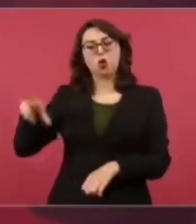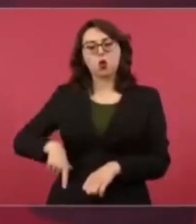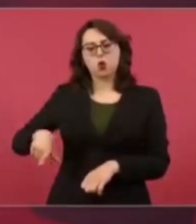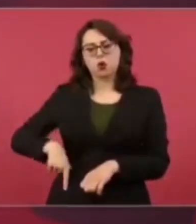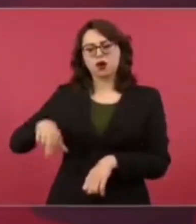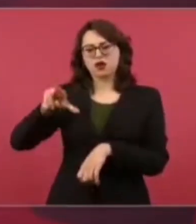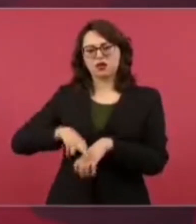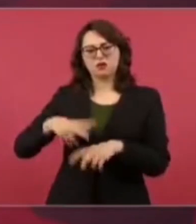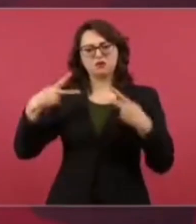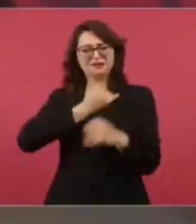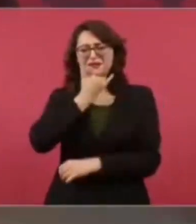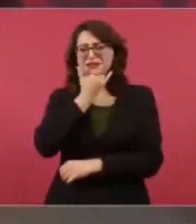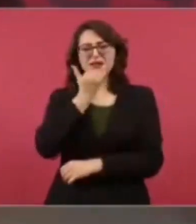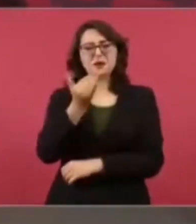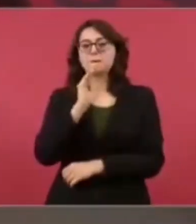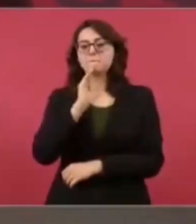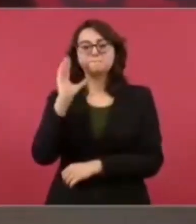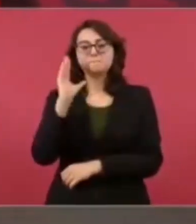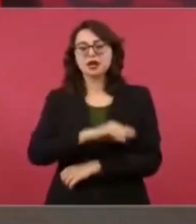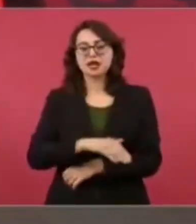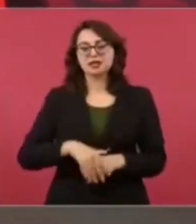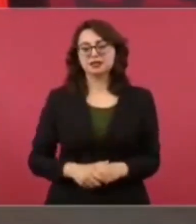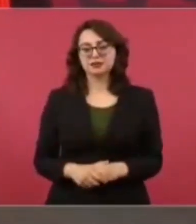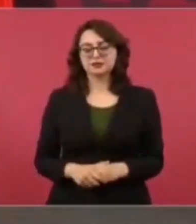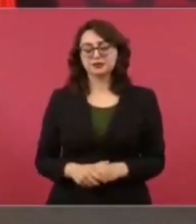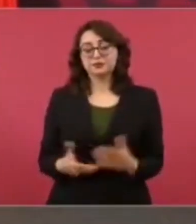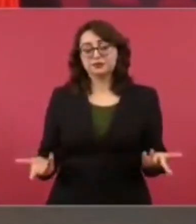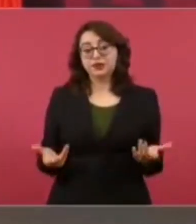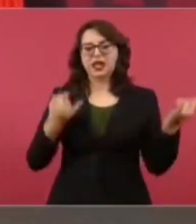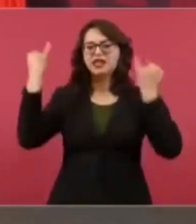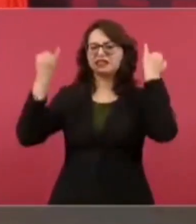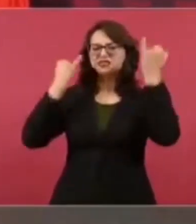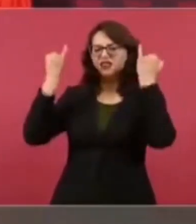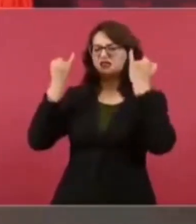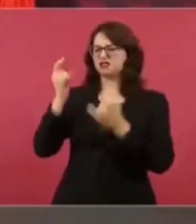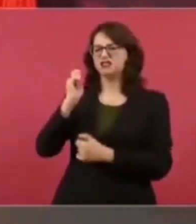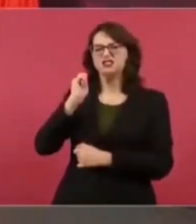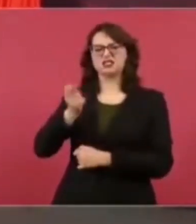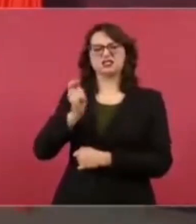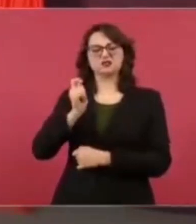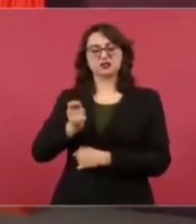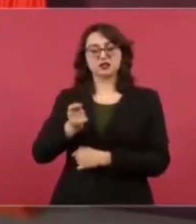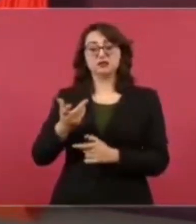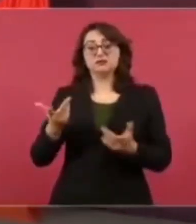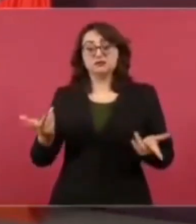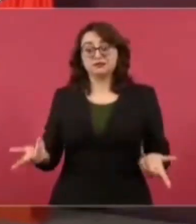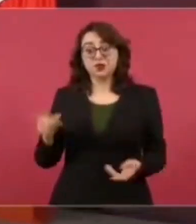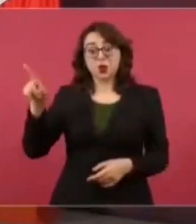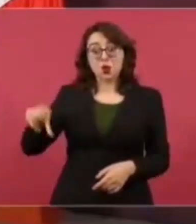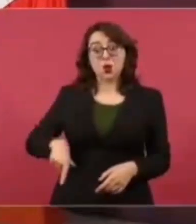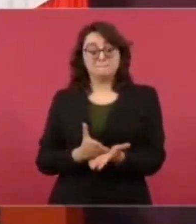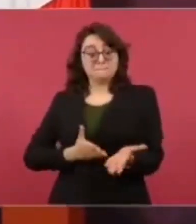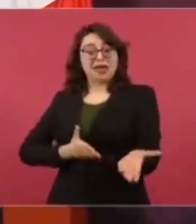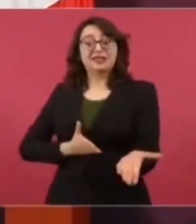totalmente infundados. Lo que insinúan es que debió meterse a la